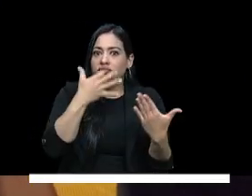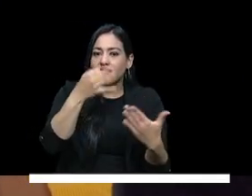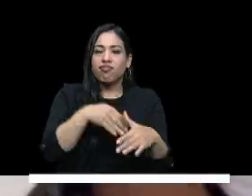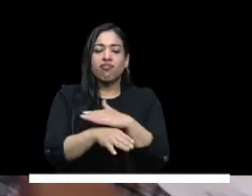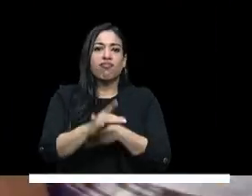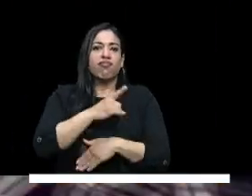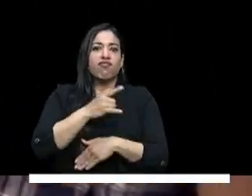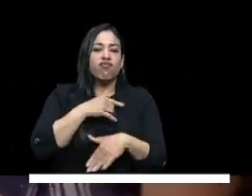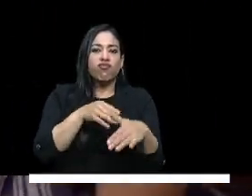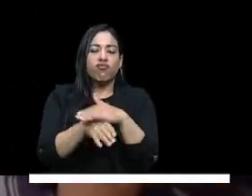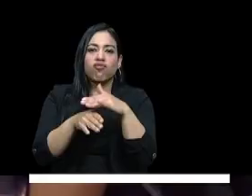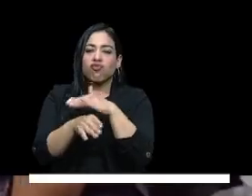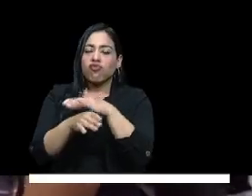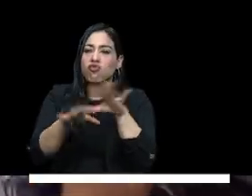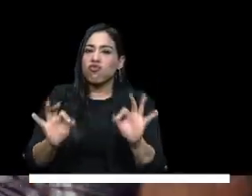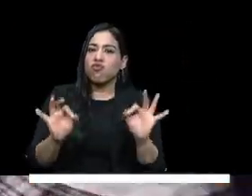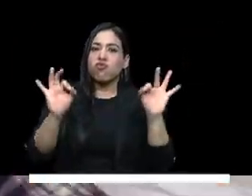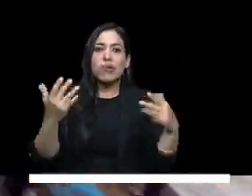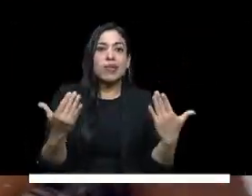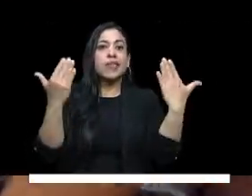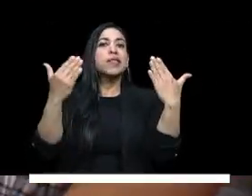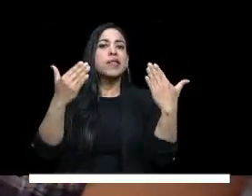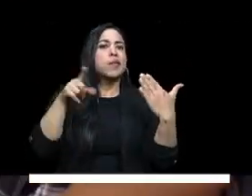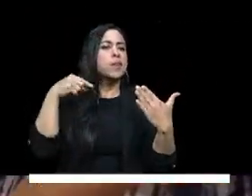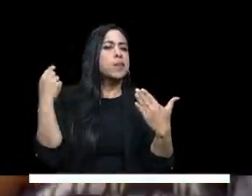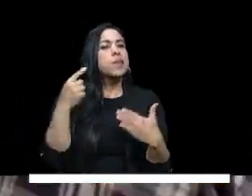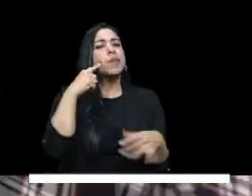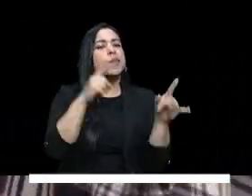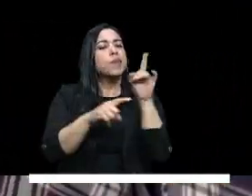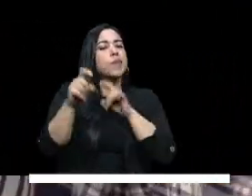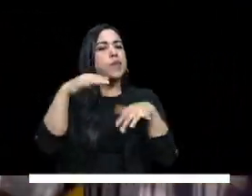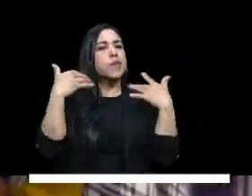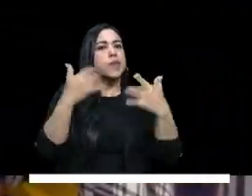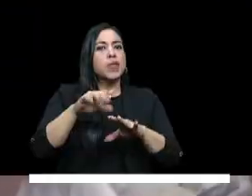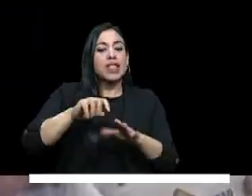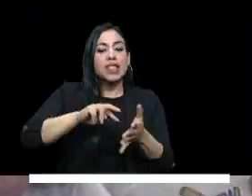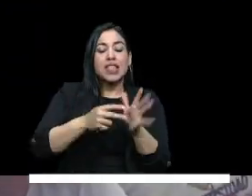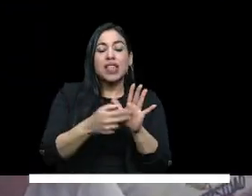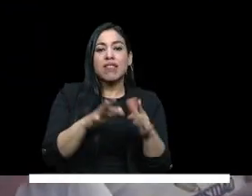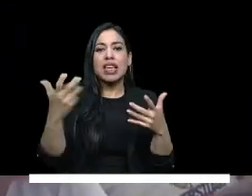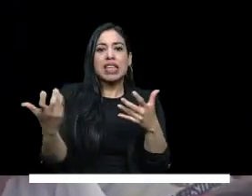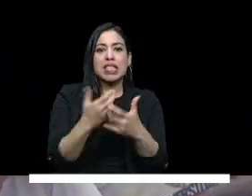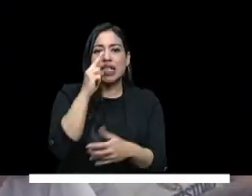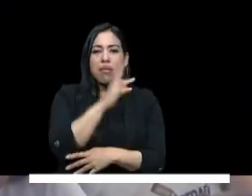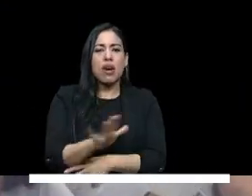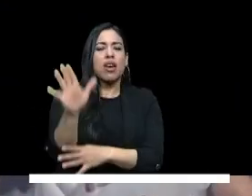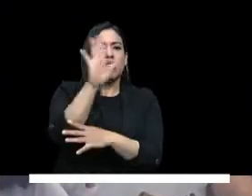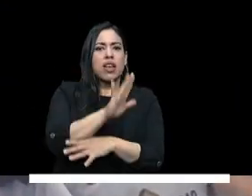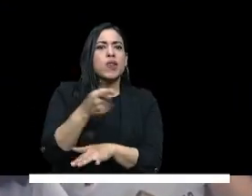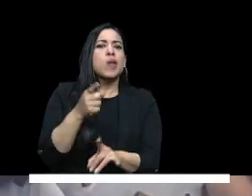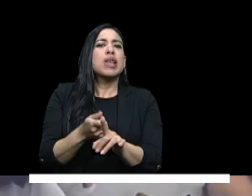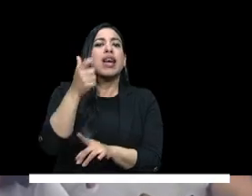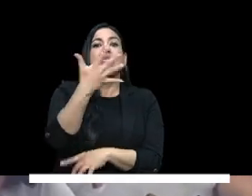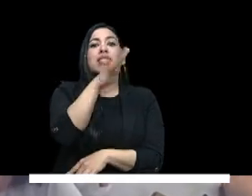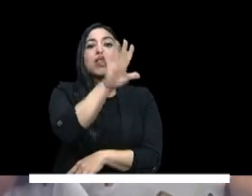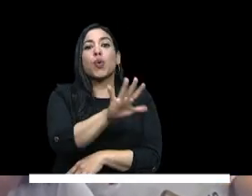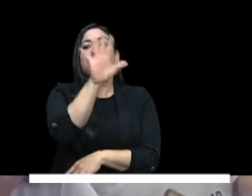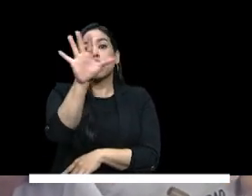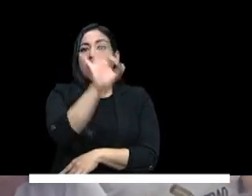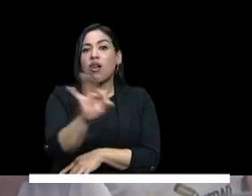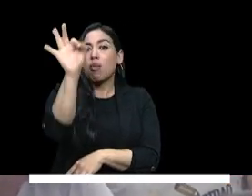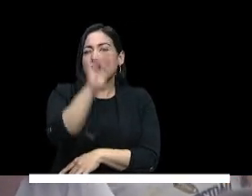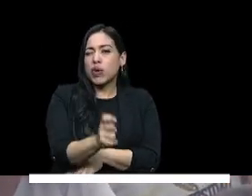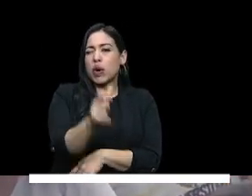de acceder a educación superior de calidad eso nos pone en una cobertura en el sistema que ya está bordeando el 55